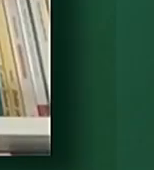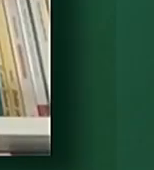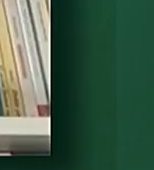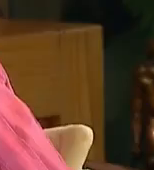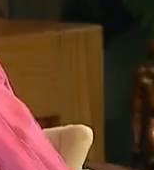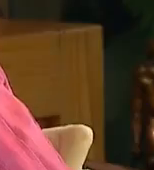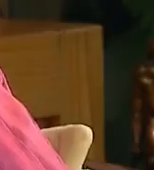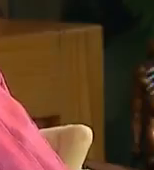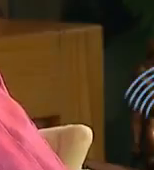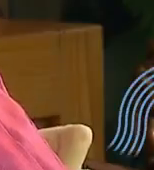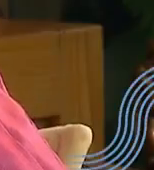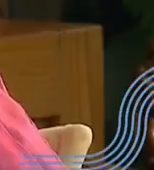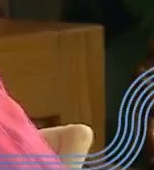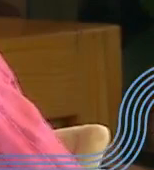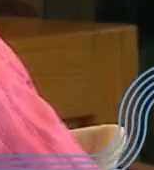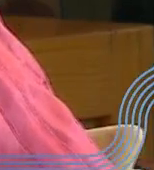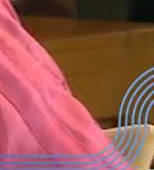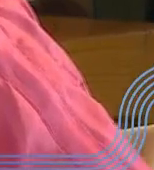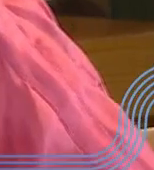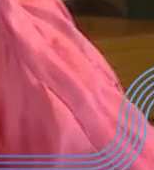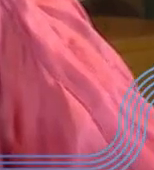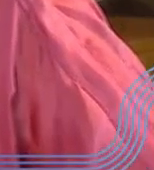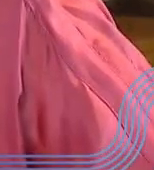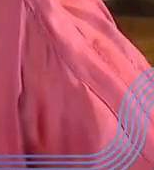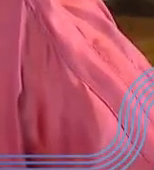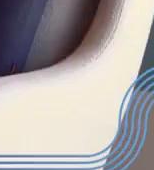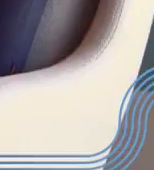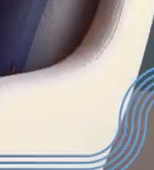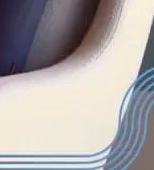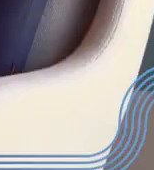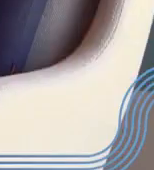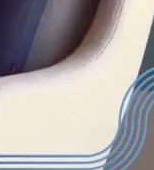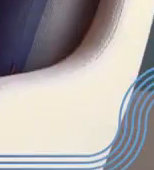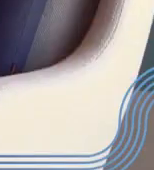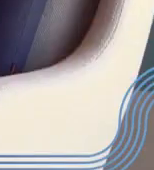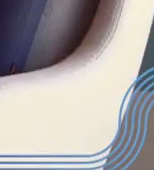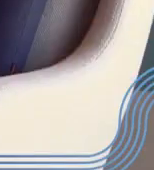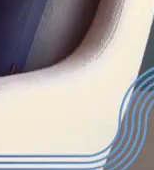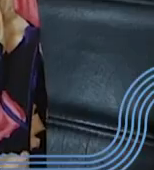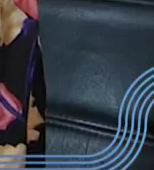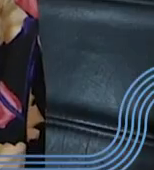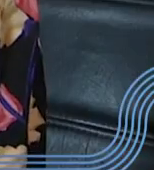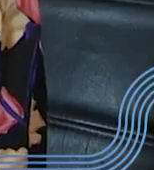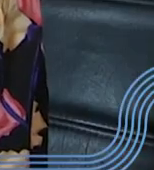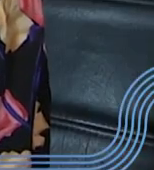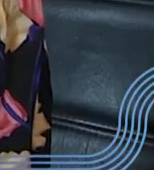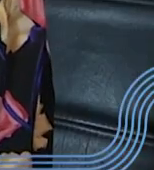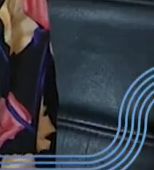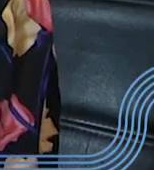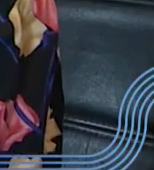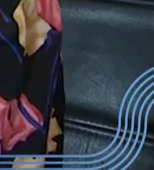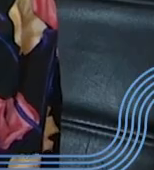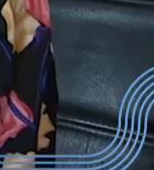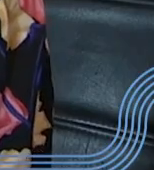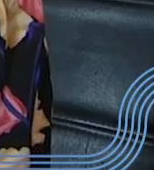Silvia Lemus en los nuevos capítulos de Tratos y Retratos. Miércoles, 22 horas.